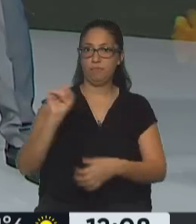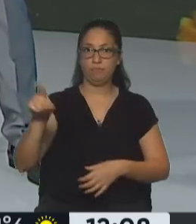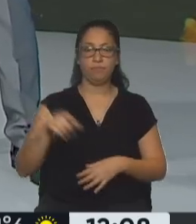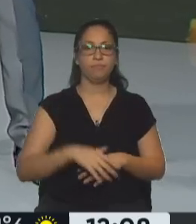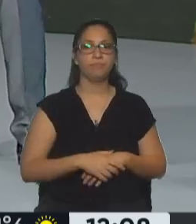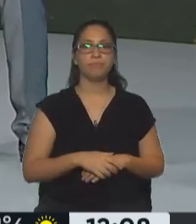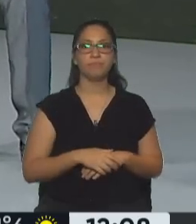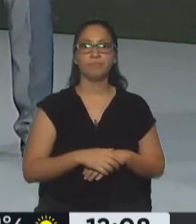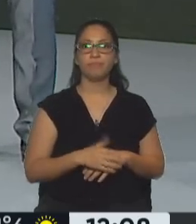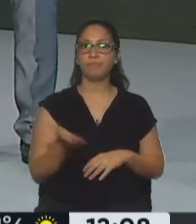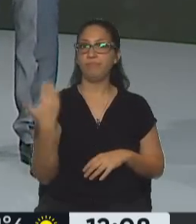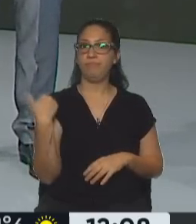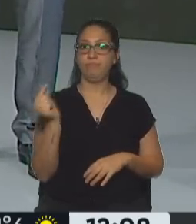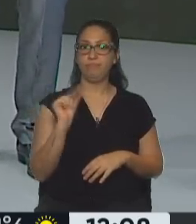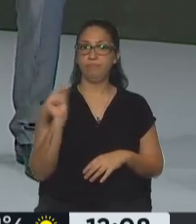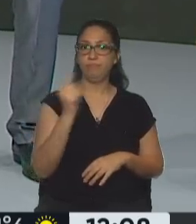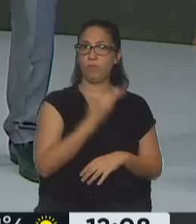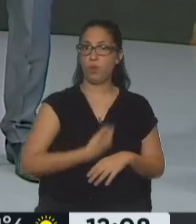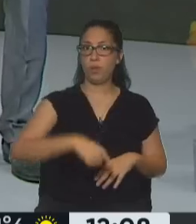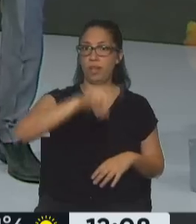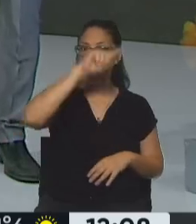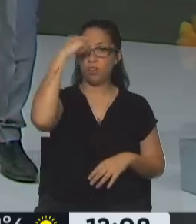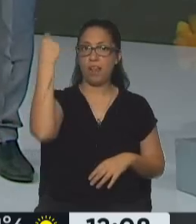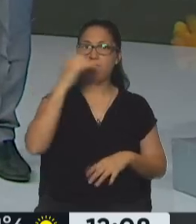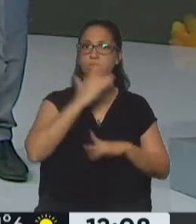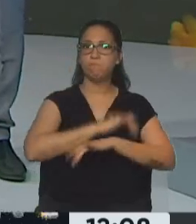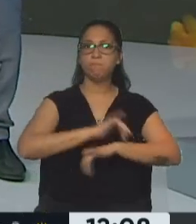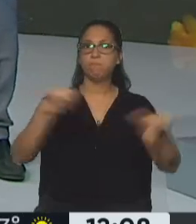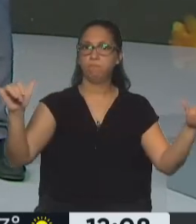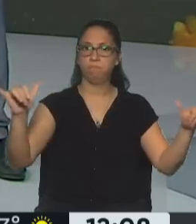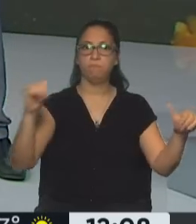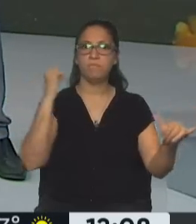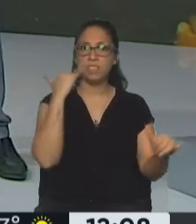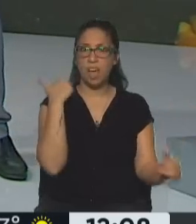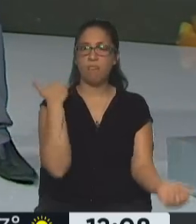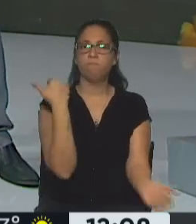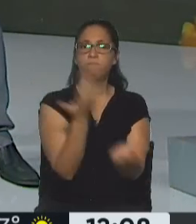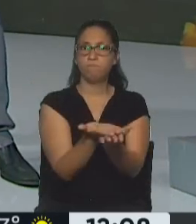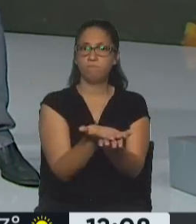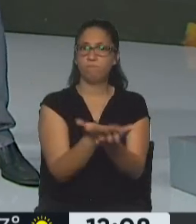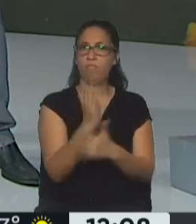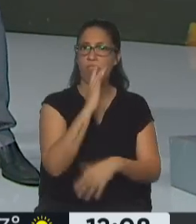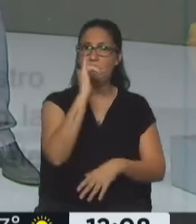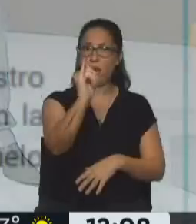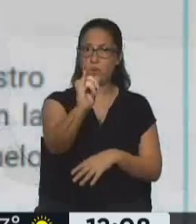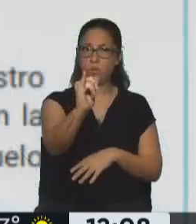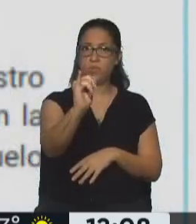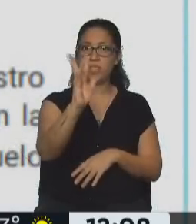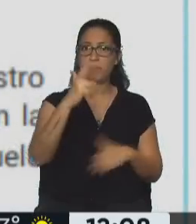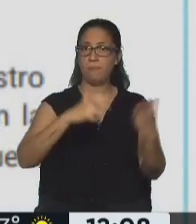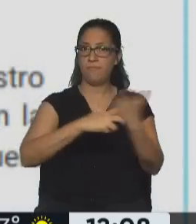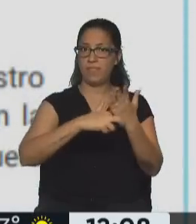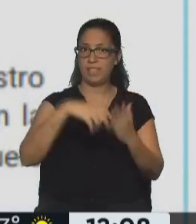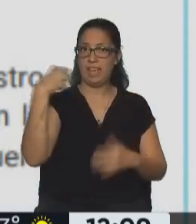Mientras tanto, en las últimas horas desde el Gobierno Nacional se anunció que fue presentada una denuncia en la Fiscalía